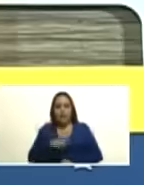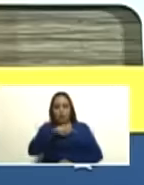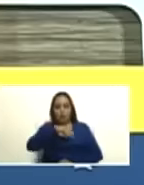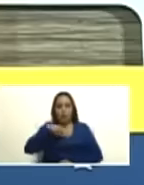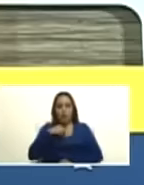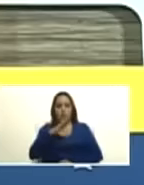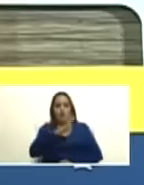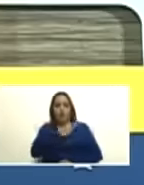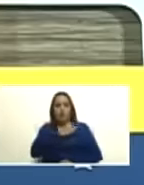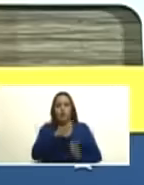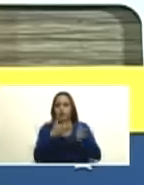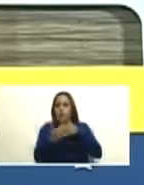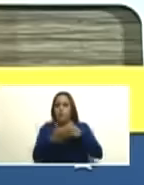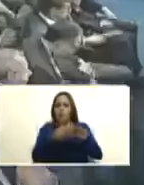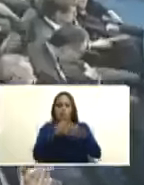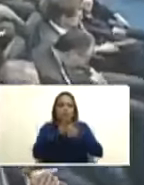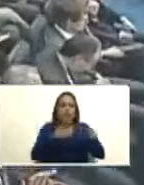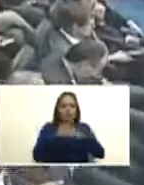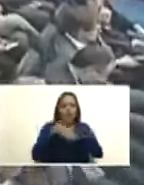encima de las diferencias